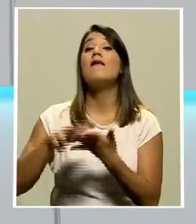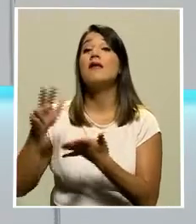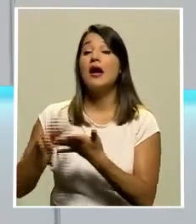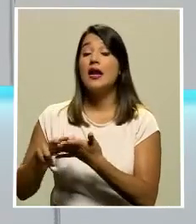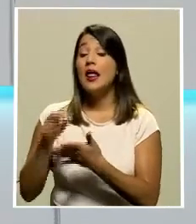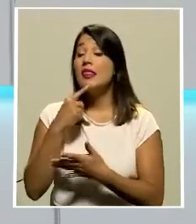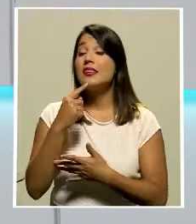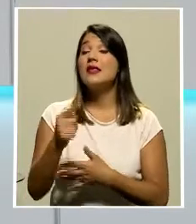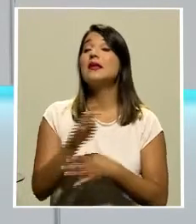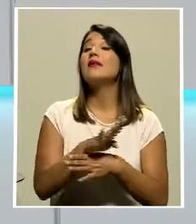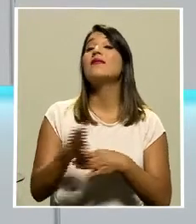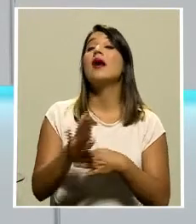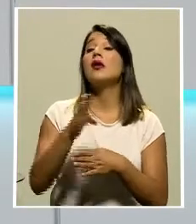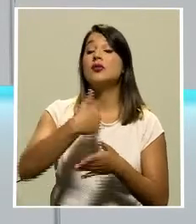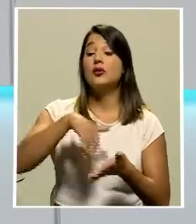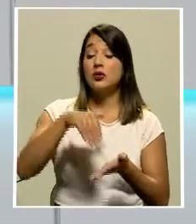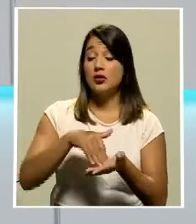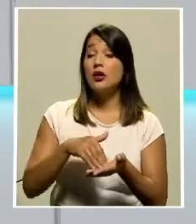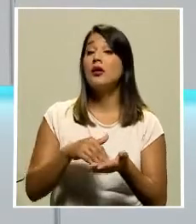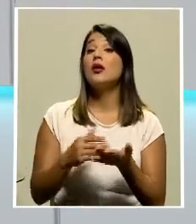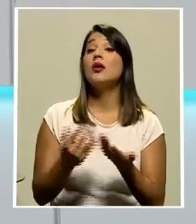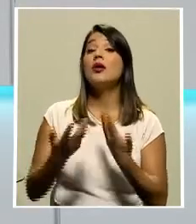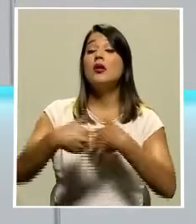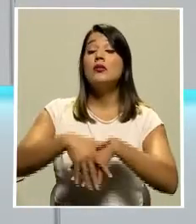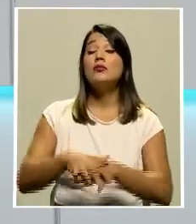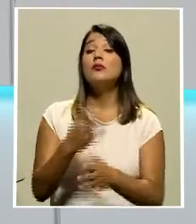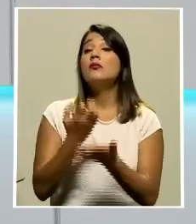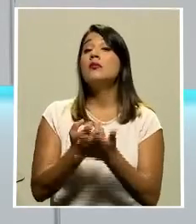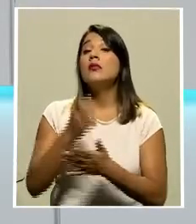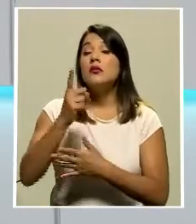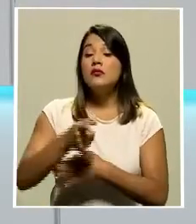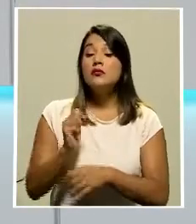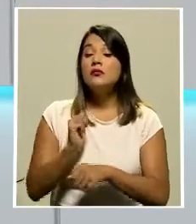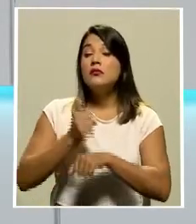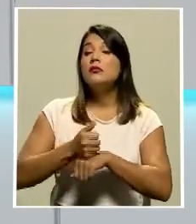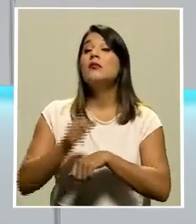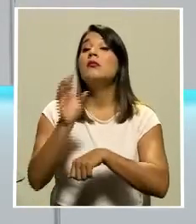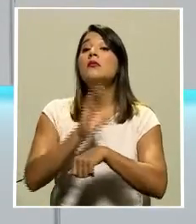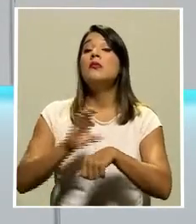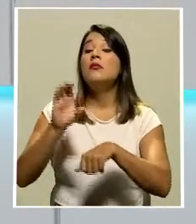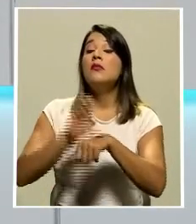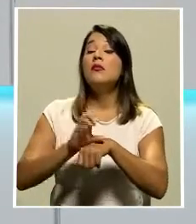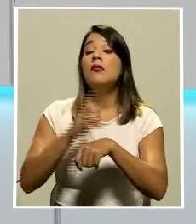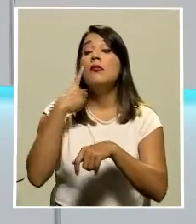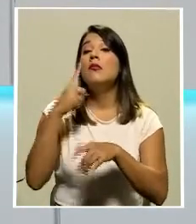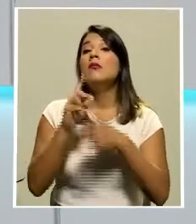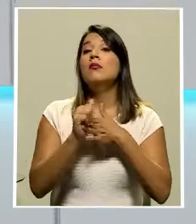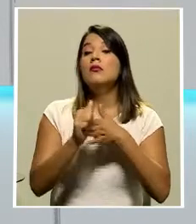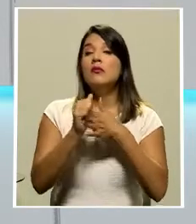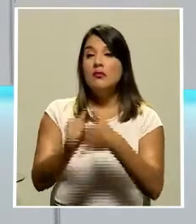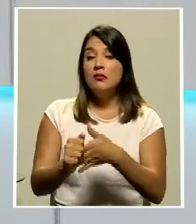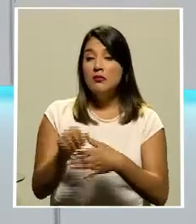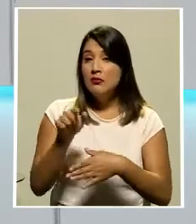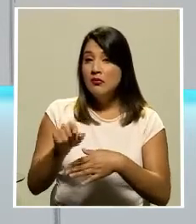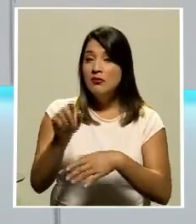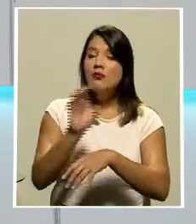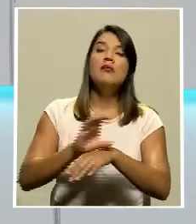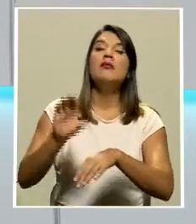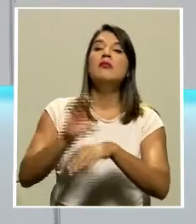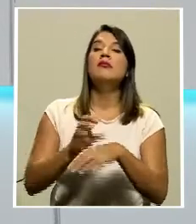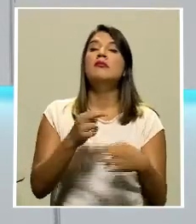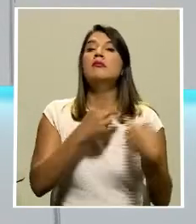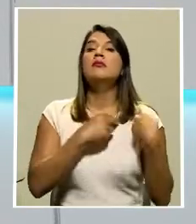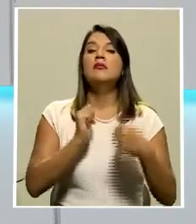centroamericano de integración económica tendrá que crear un consejo rector ese consejo pondrá las reglas